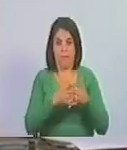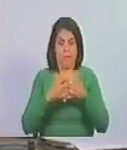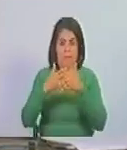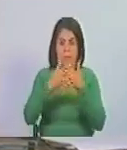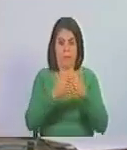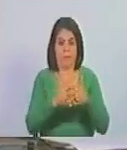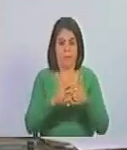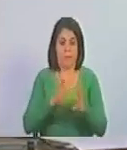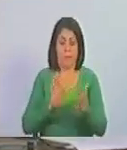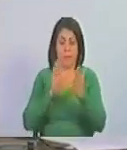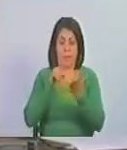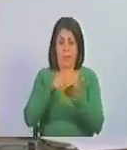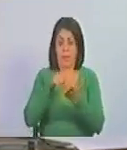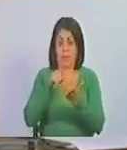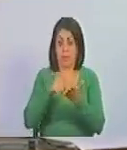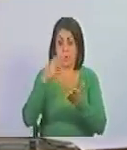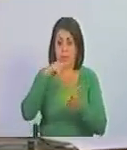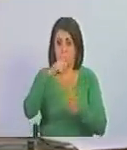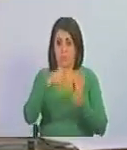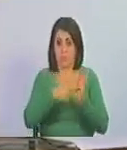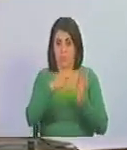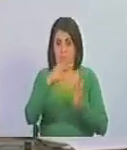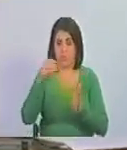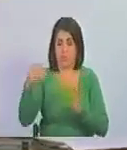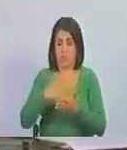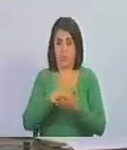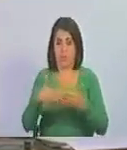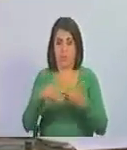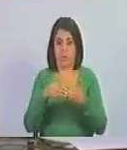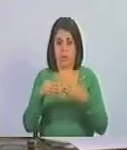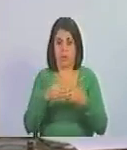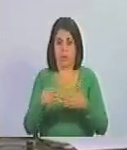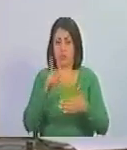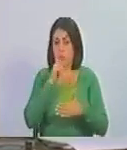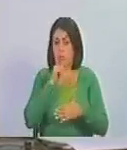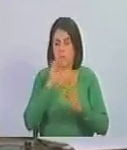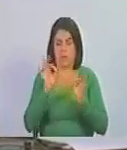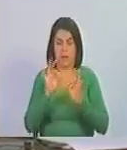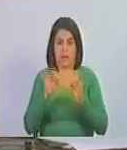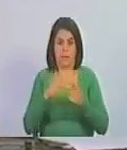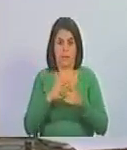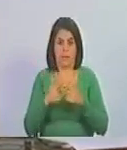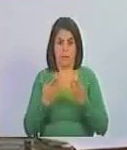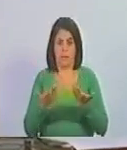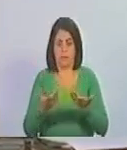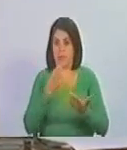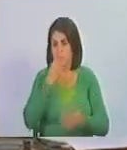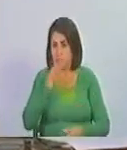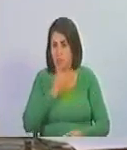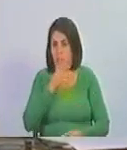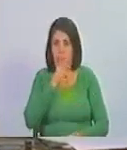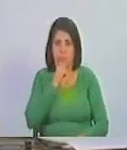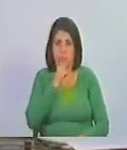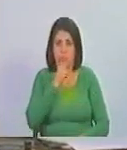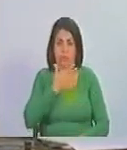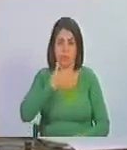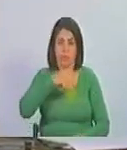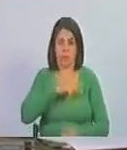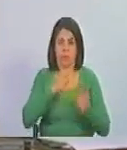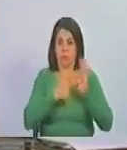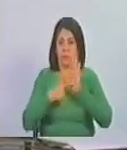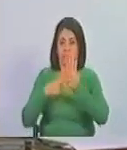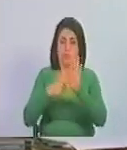y frente a una deuda supuesta de 1.200 millones de dólares que no existe que no es real que nosotros hemos